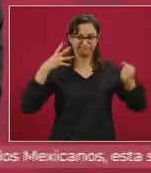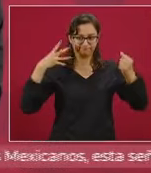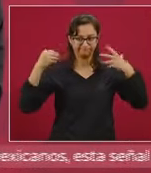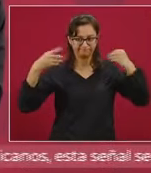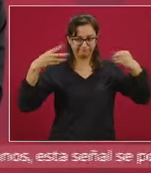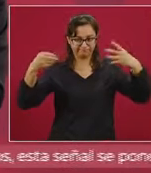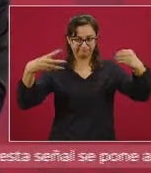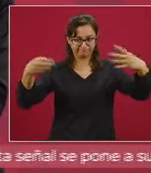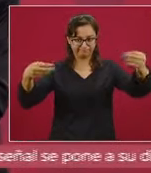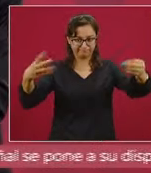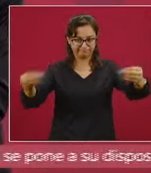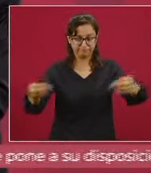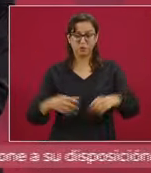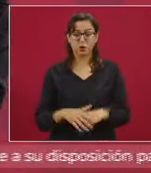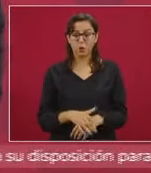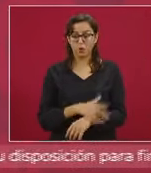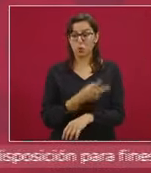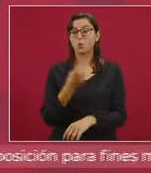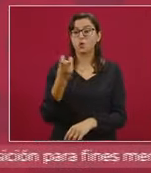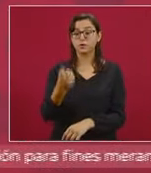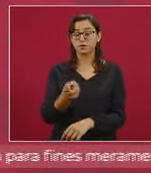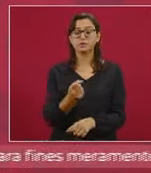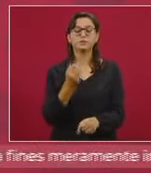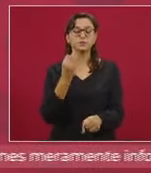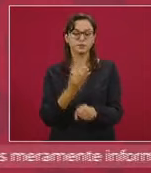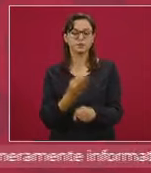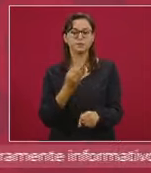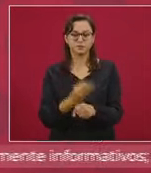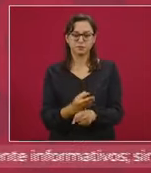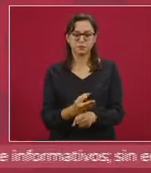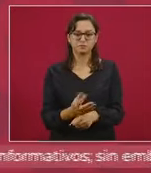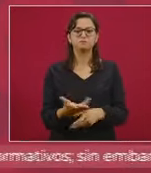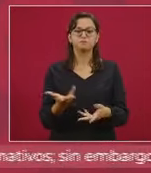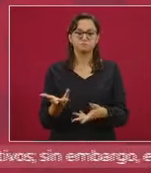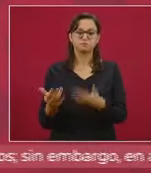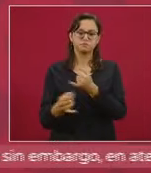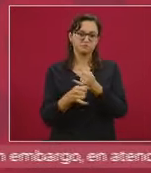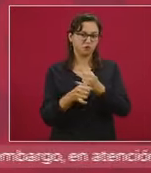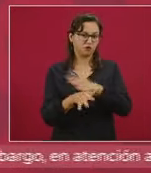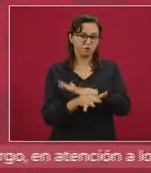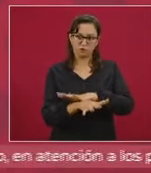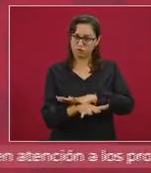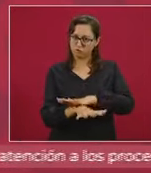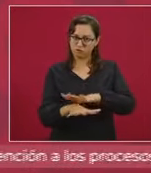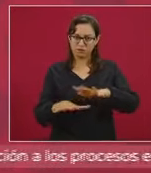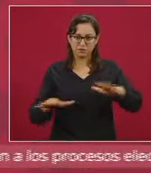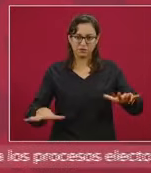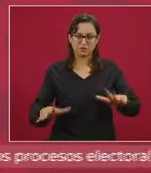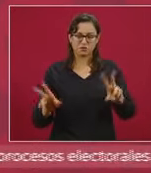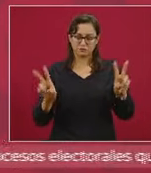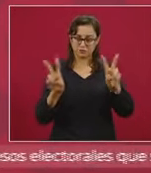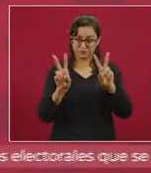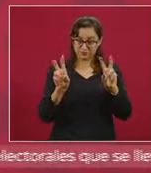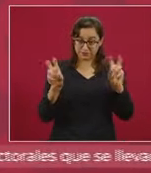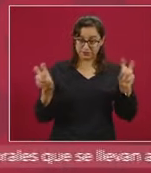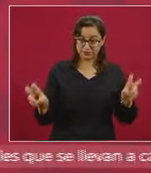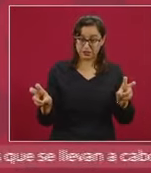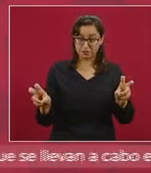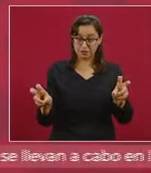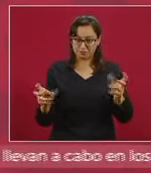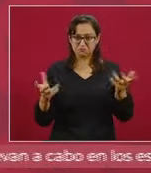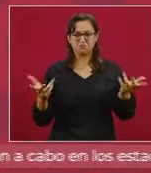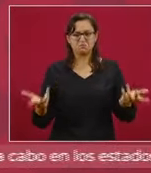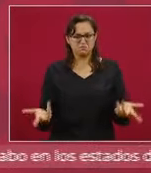de modo que vamos a dar un informe a toda la población sobre cómo